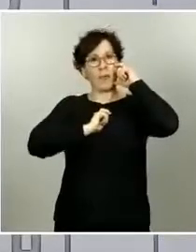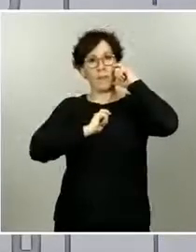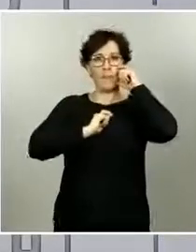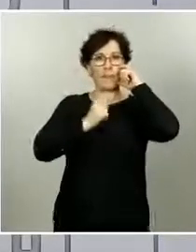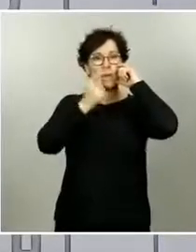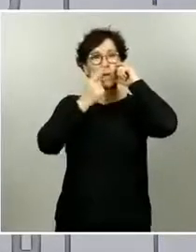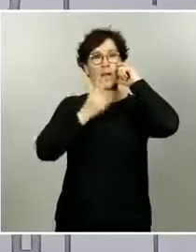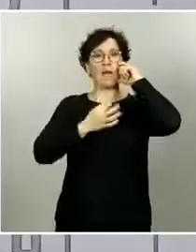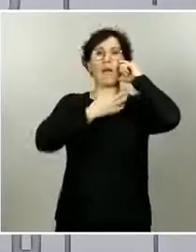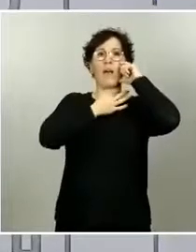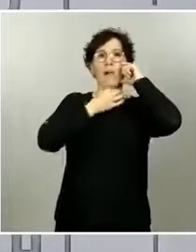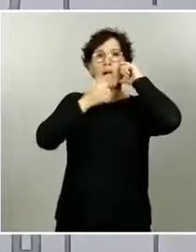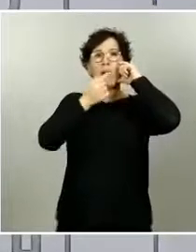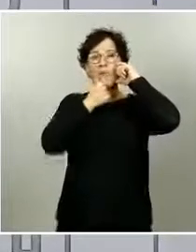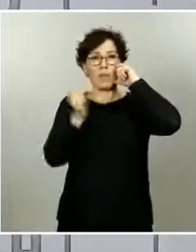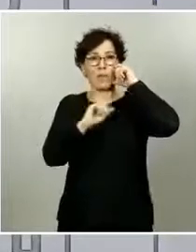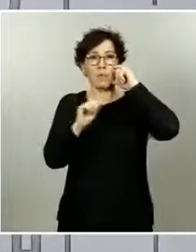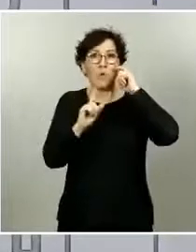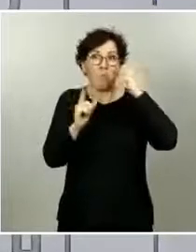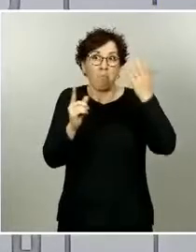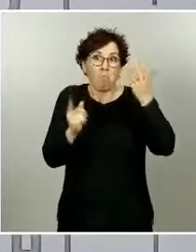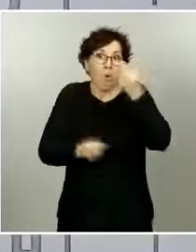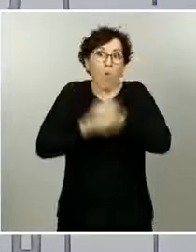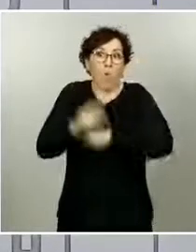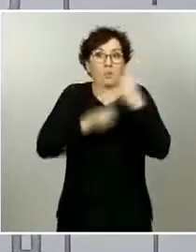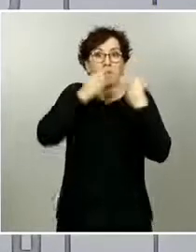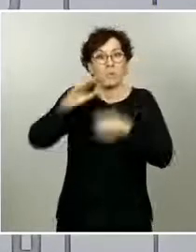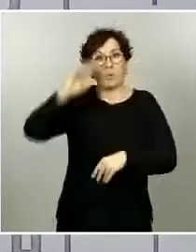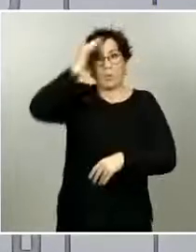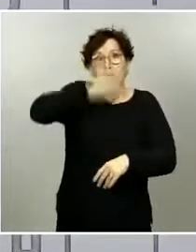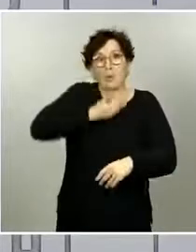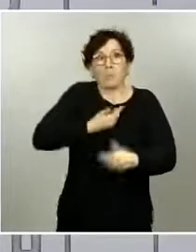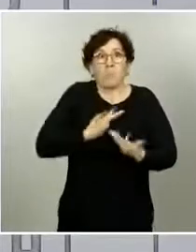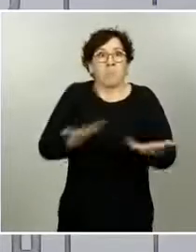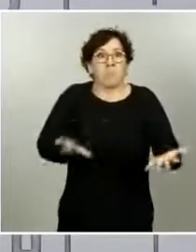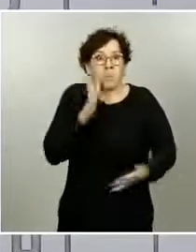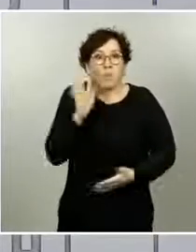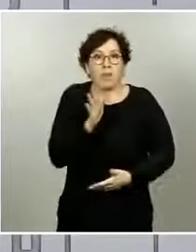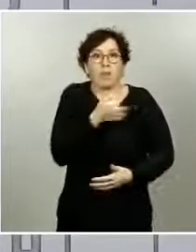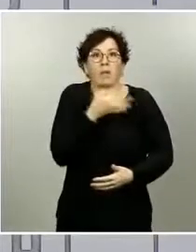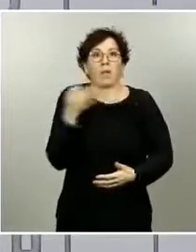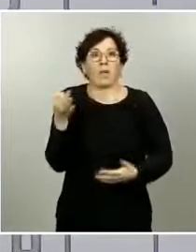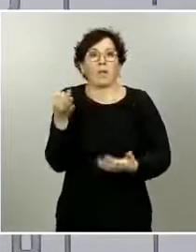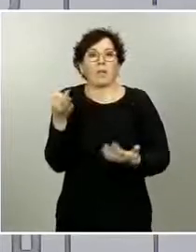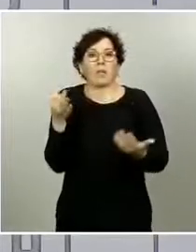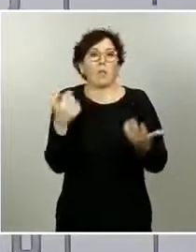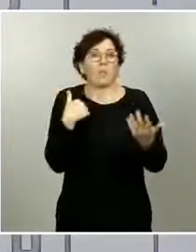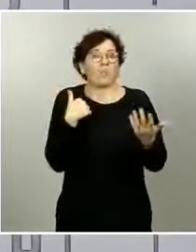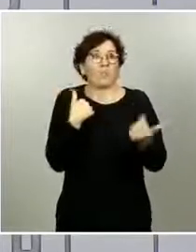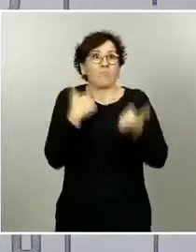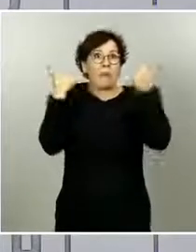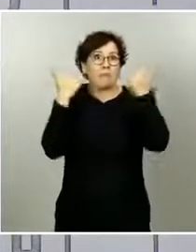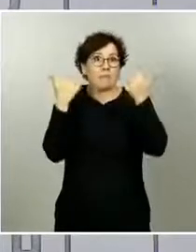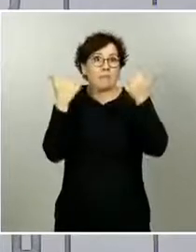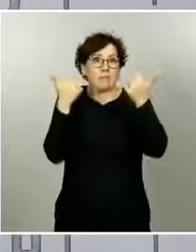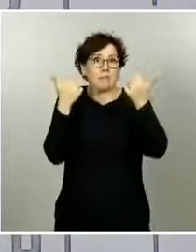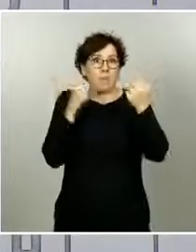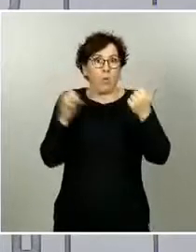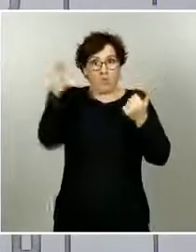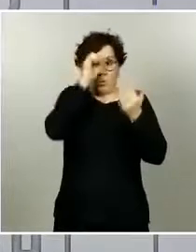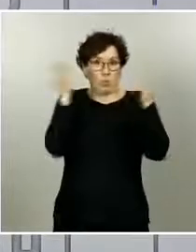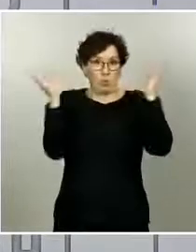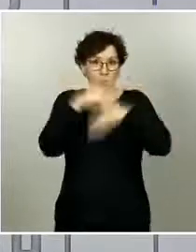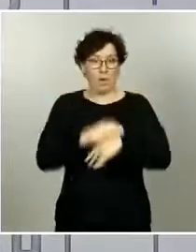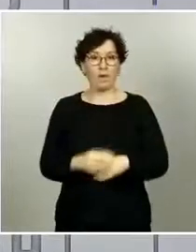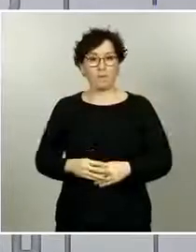o no le resulte fácil llevar una mascarilla. A mí me parece correcto que se utilicen. No tengo una opinión especialmente